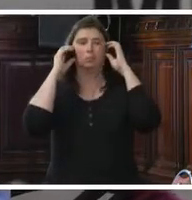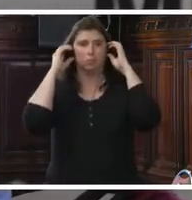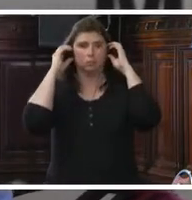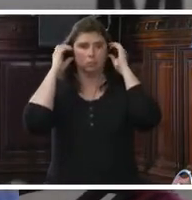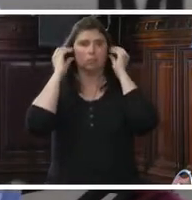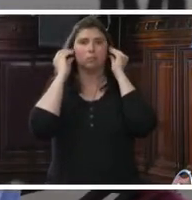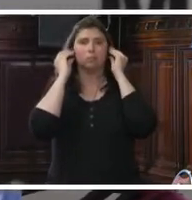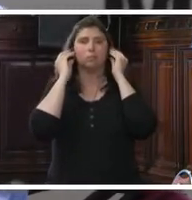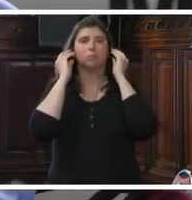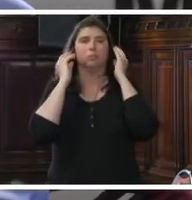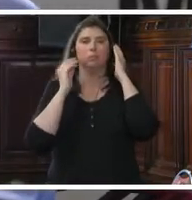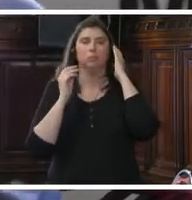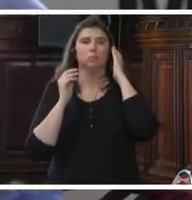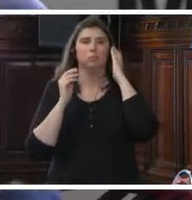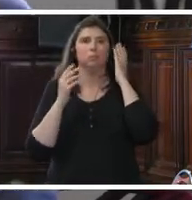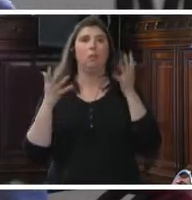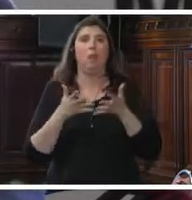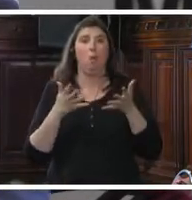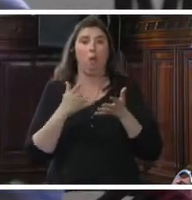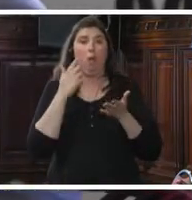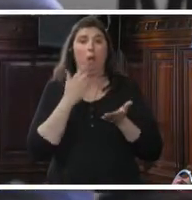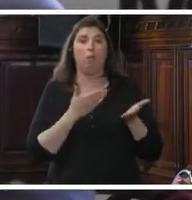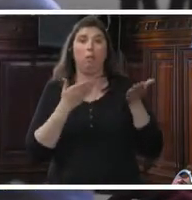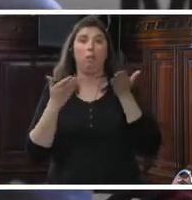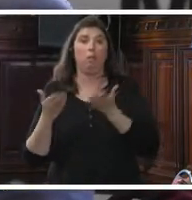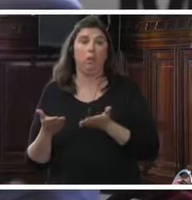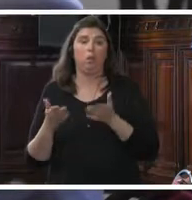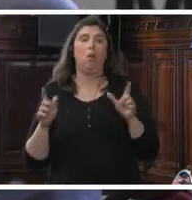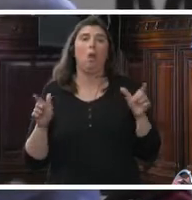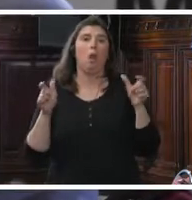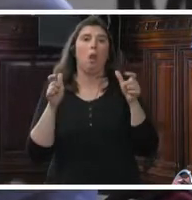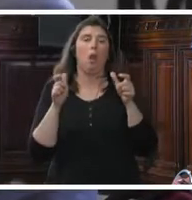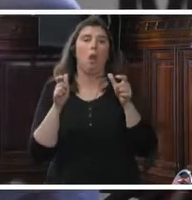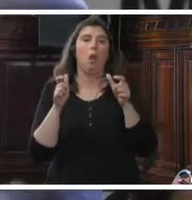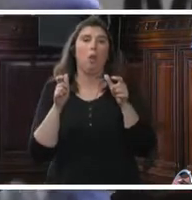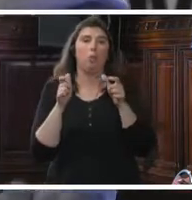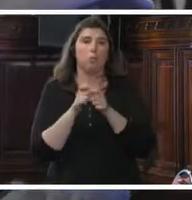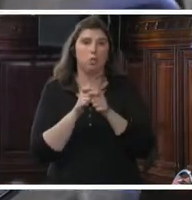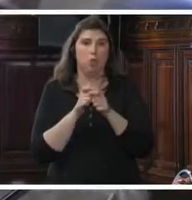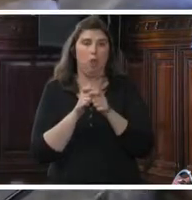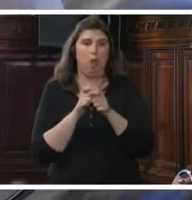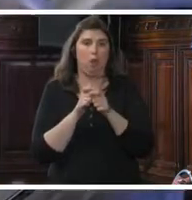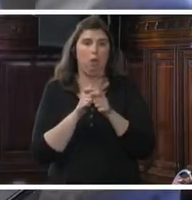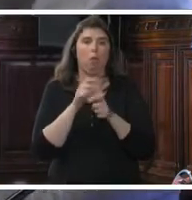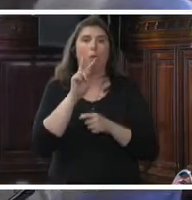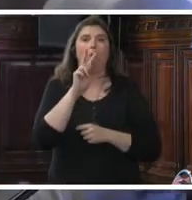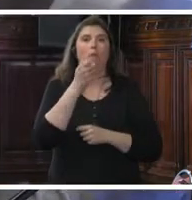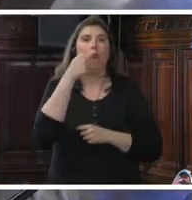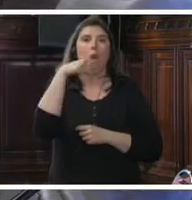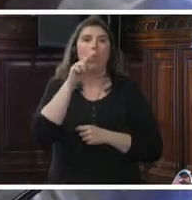Ahora invito al comisionado Banuqui.